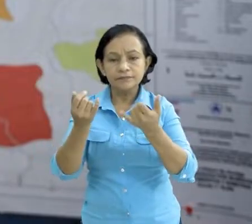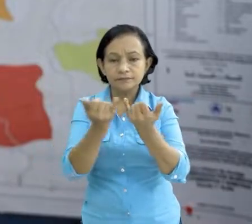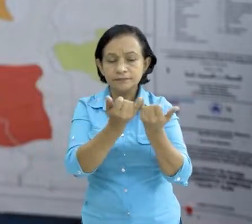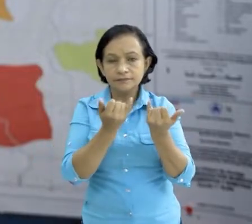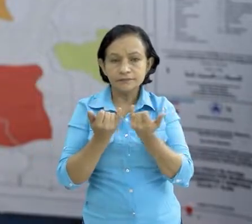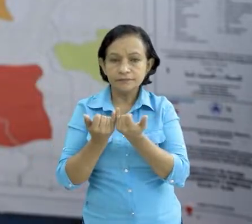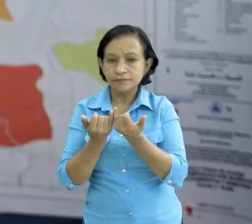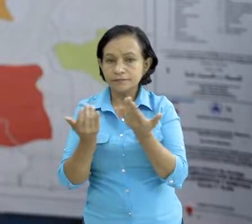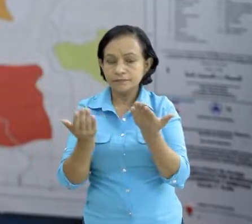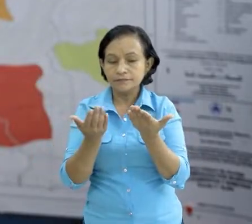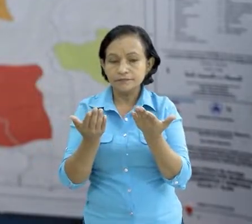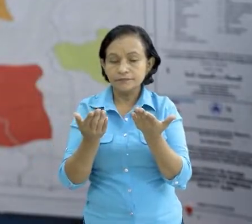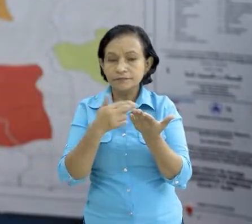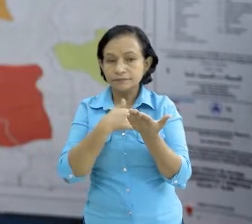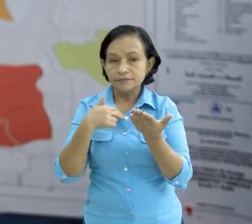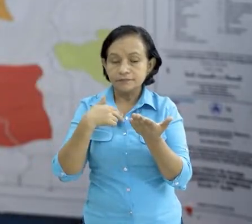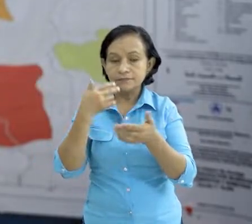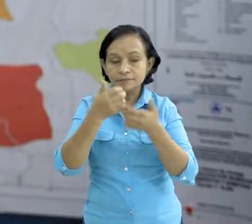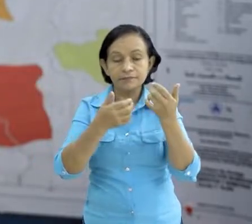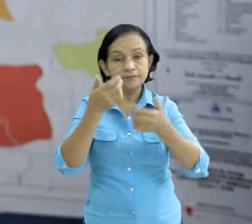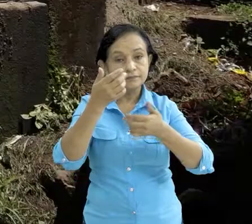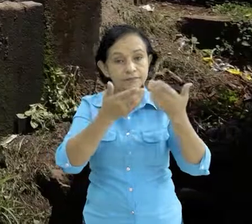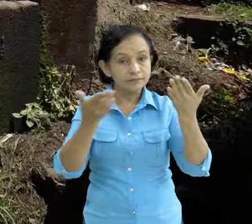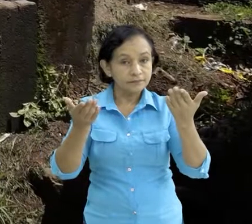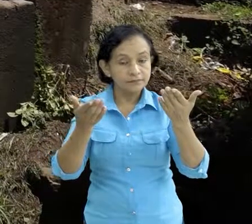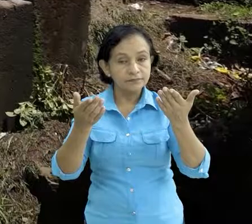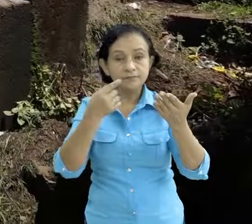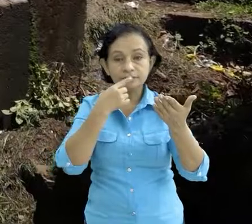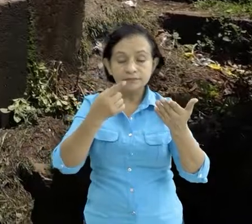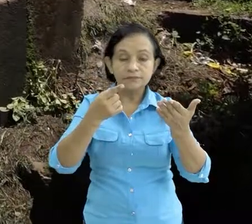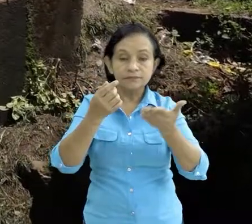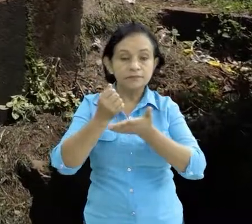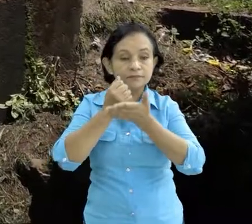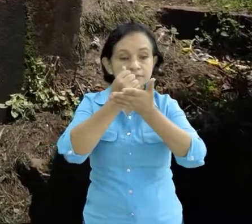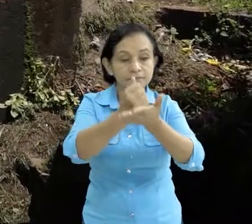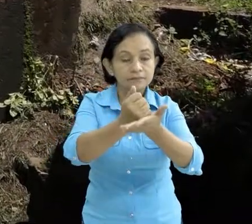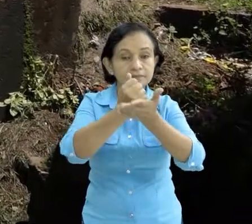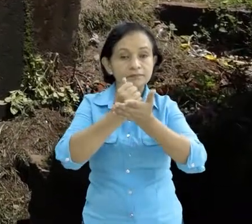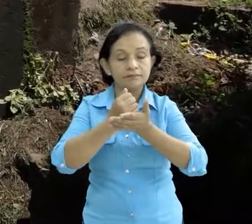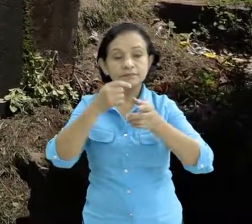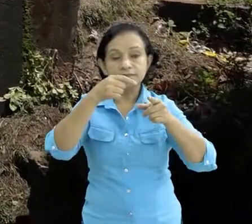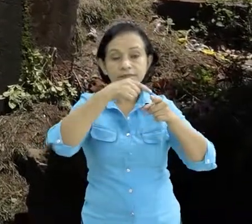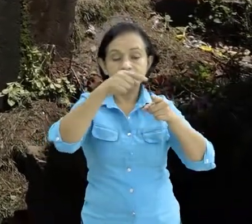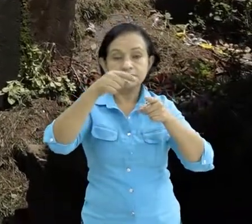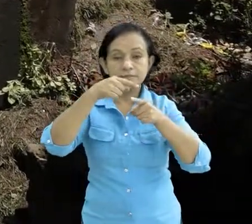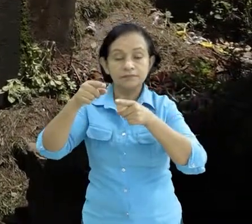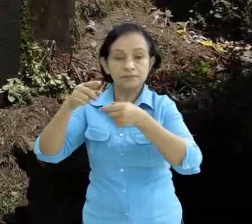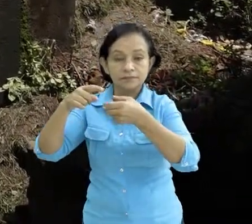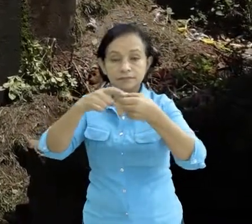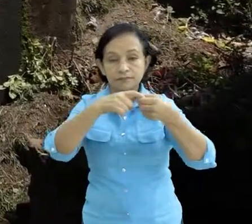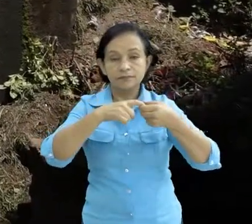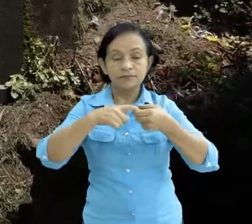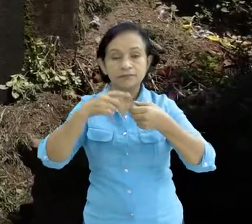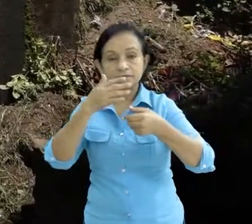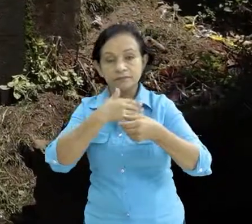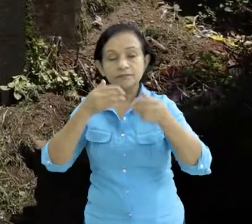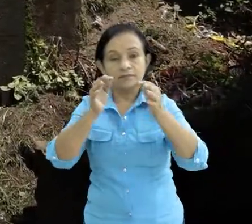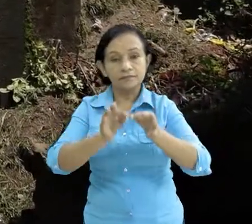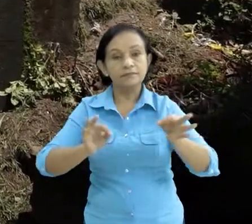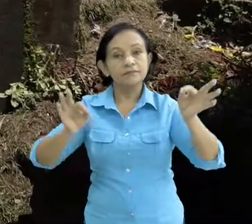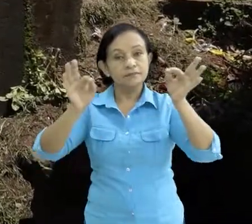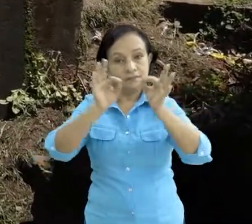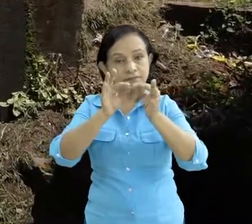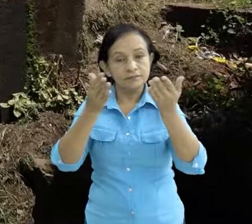para mitigar el daño digamos de ayuda pues también los municipios se coordinan para ayudar y eso es muy importante